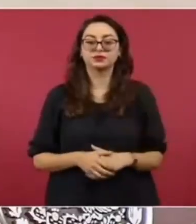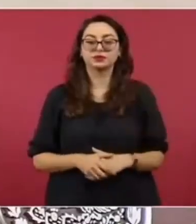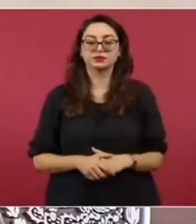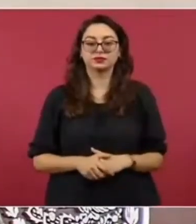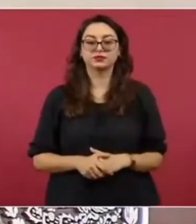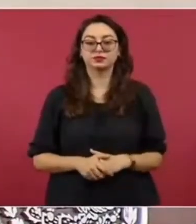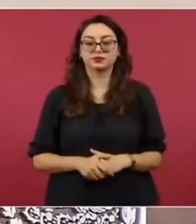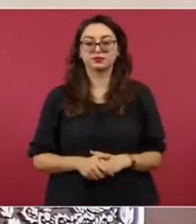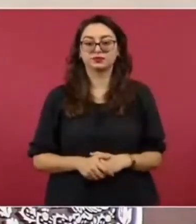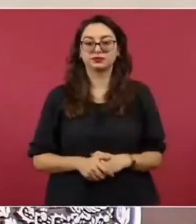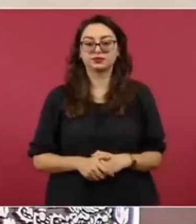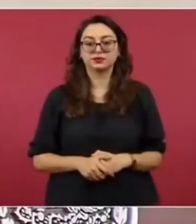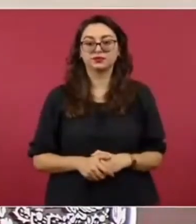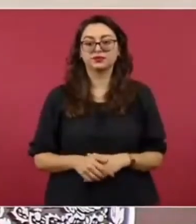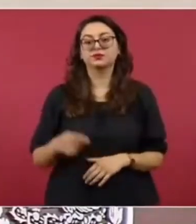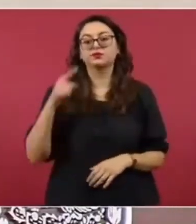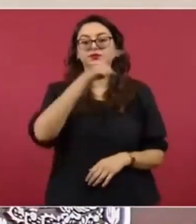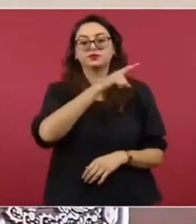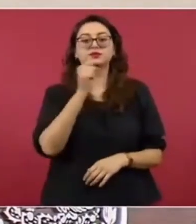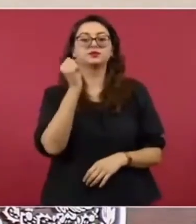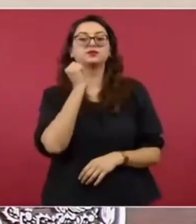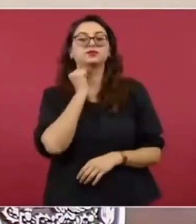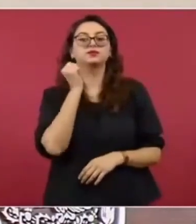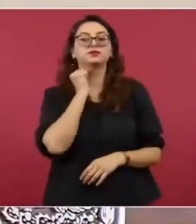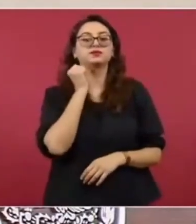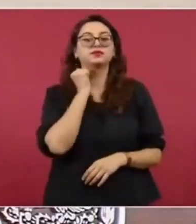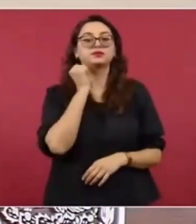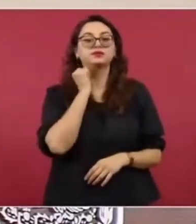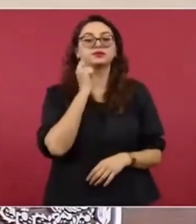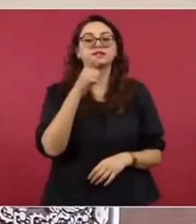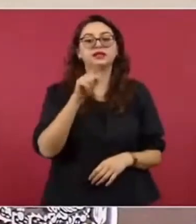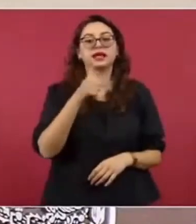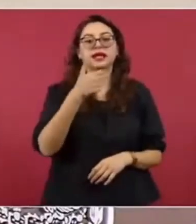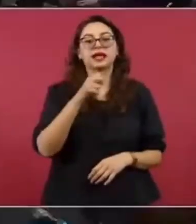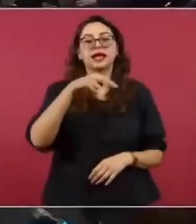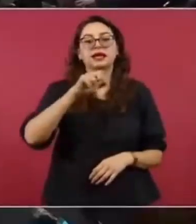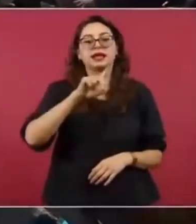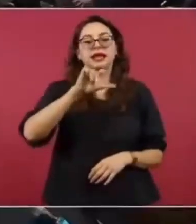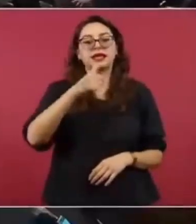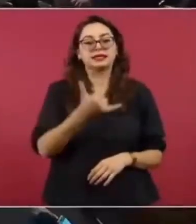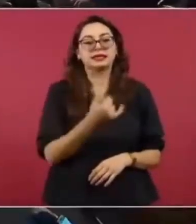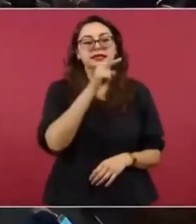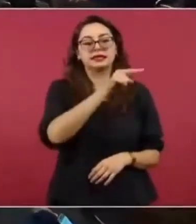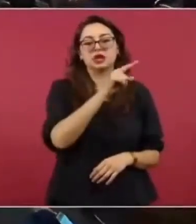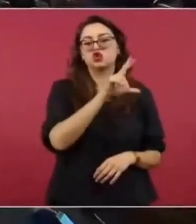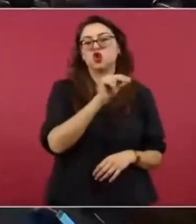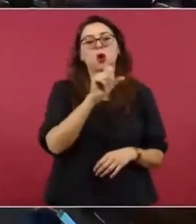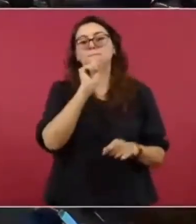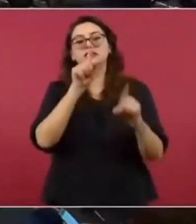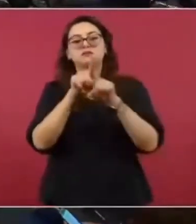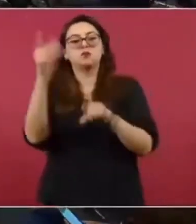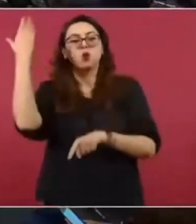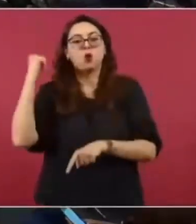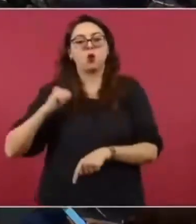De Luciana, sí, con todo respeto a los de Luciano, para no confundir.